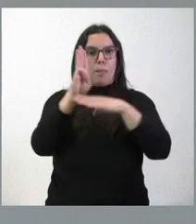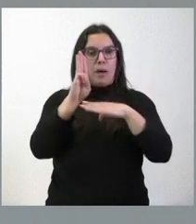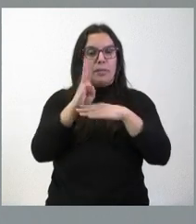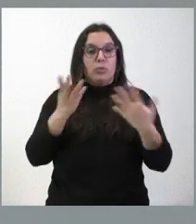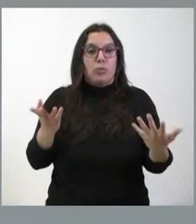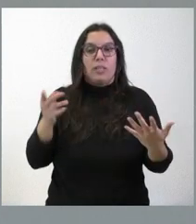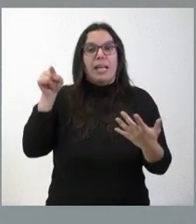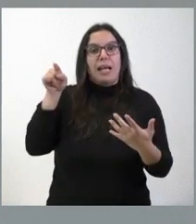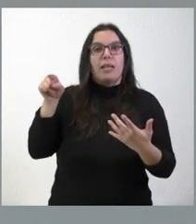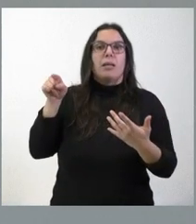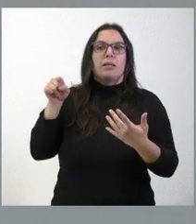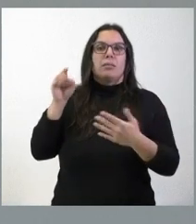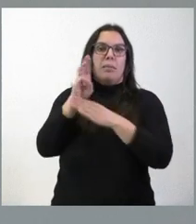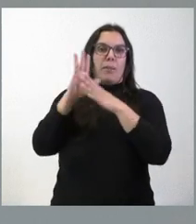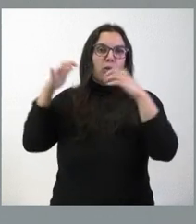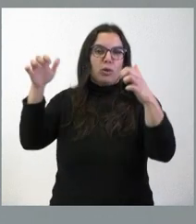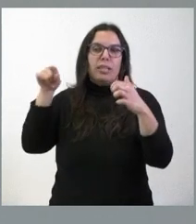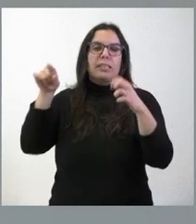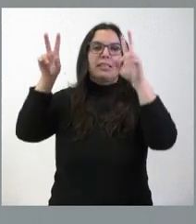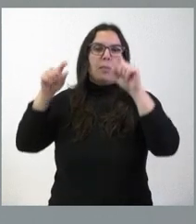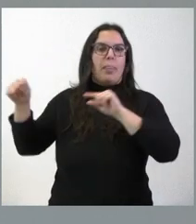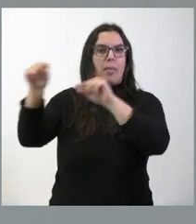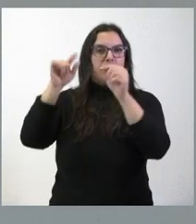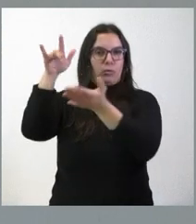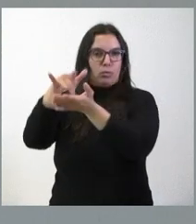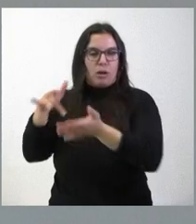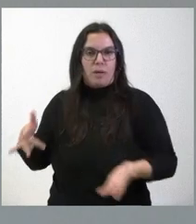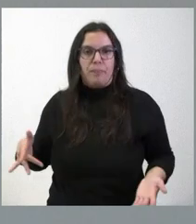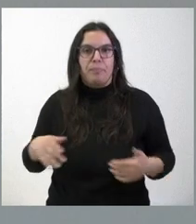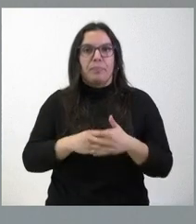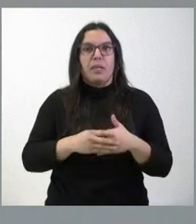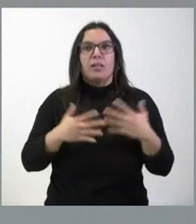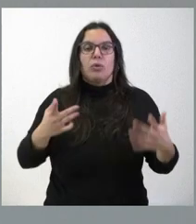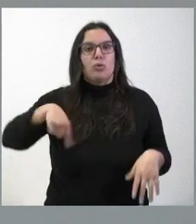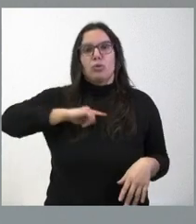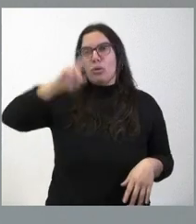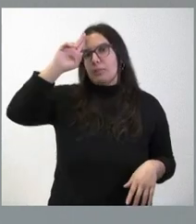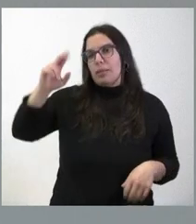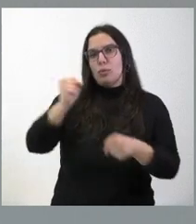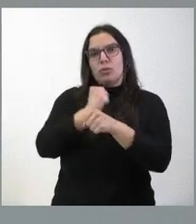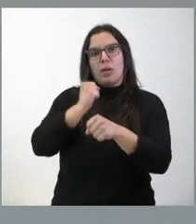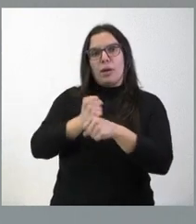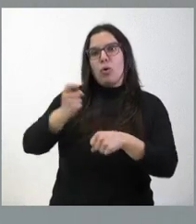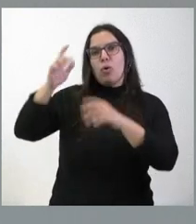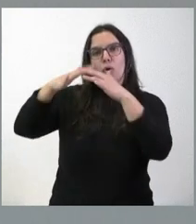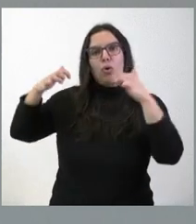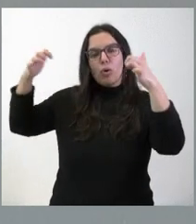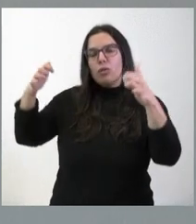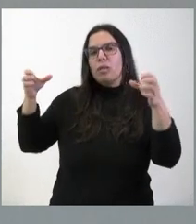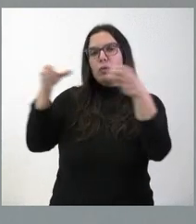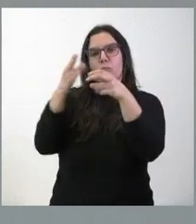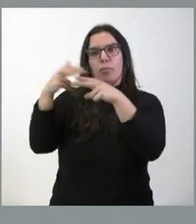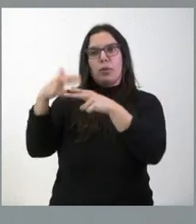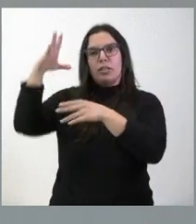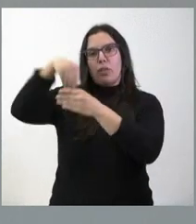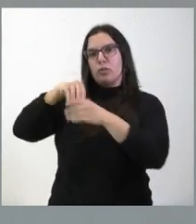por tanto, es el ámbito parlamentario donde estos debates se producen. Y, por tanto, nosotros respetamos el trabajo del Parlamento y de los partidos políticos que